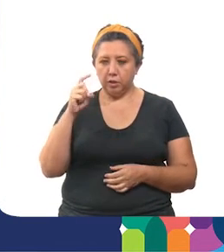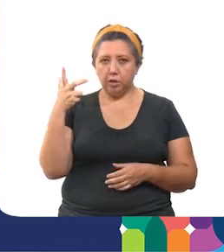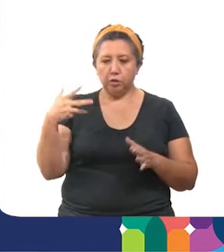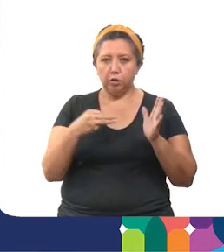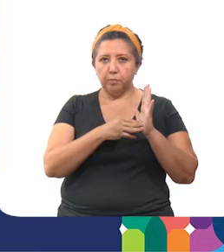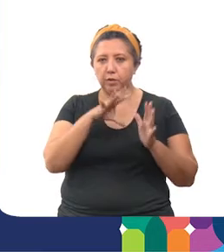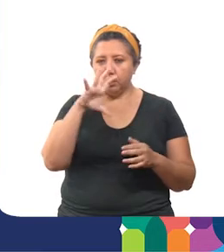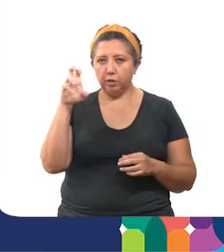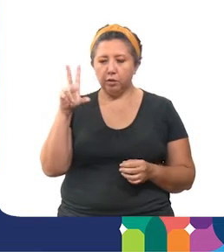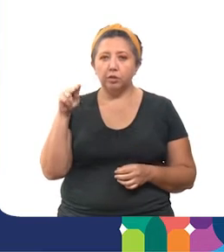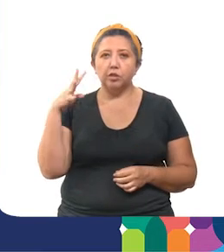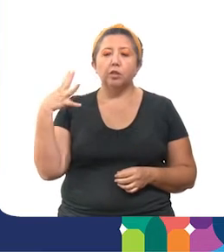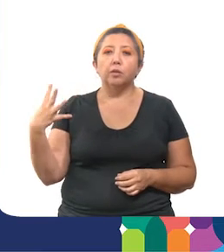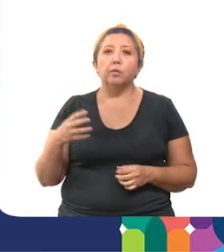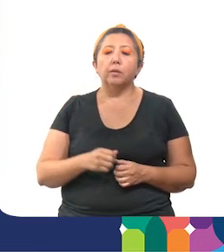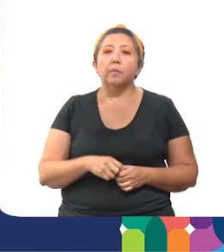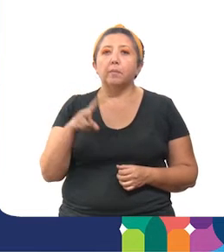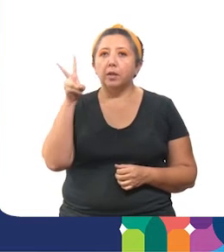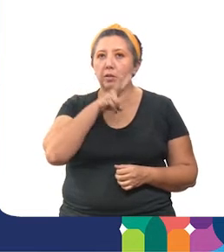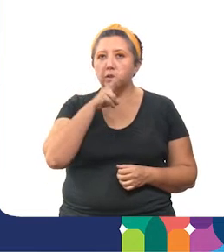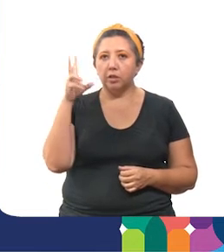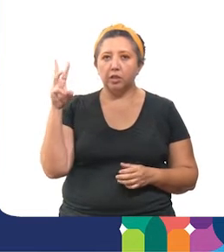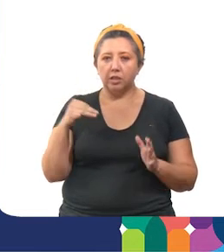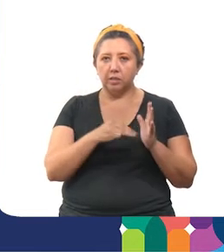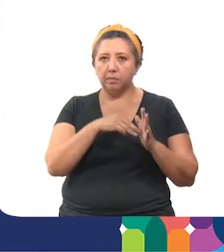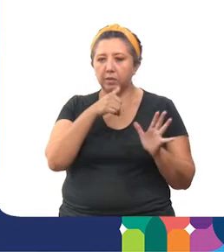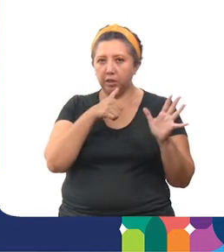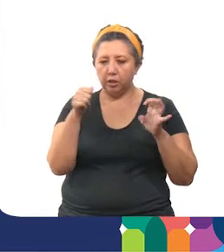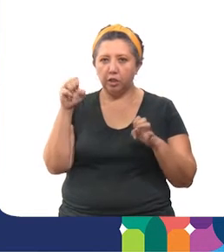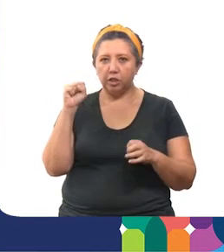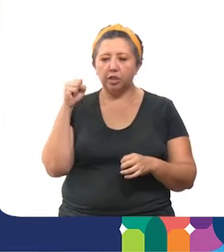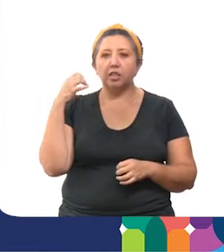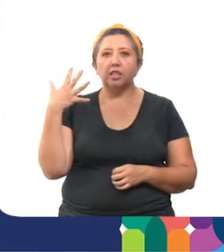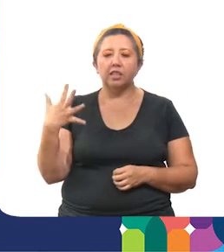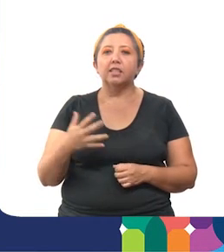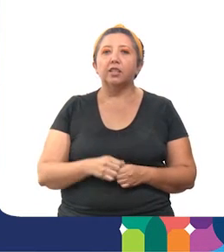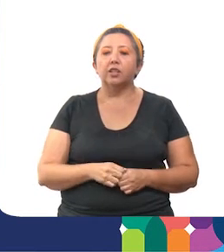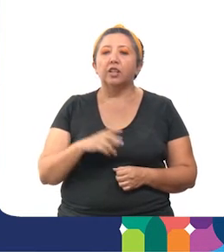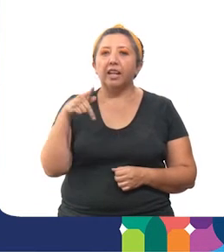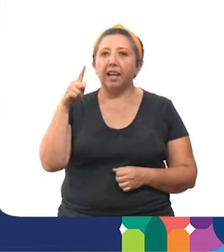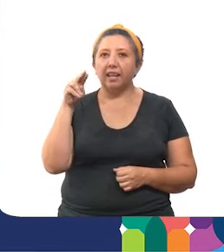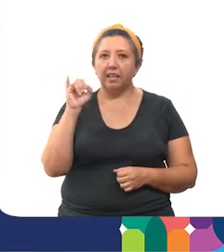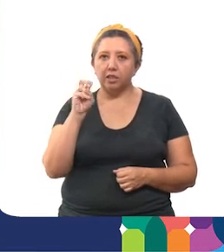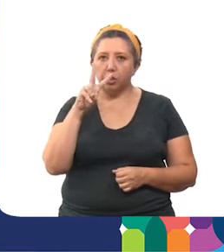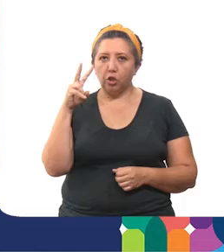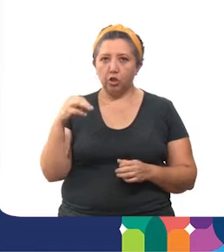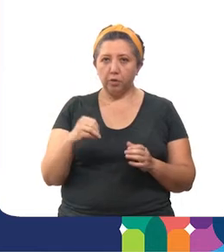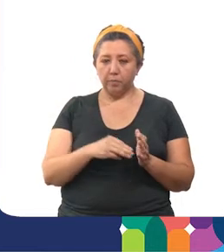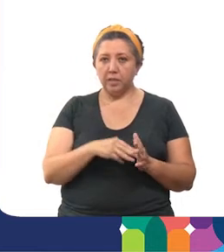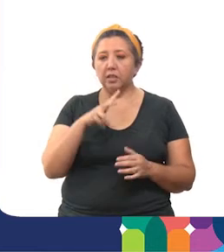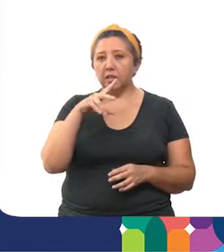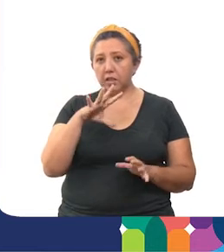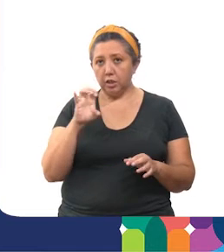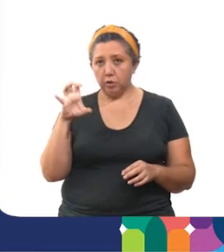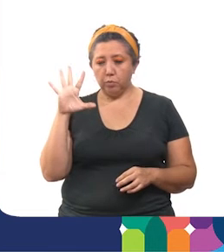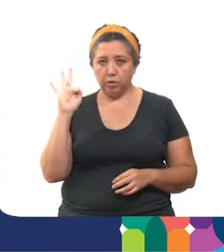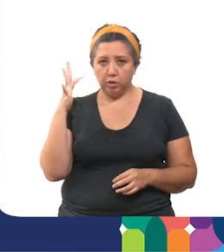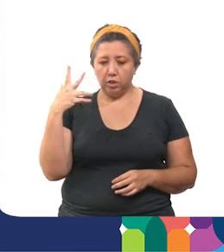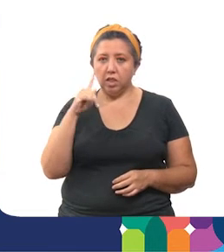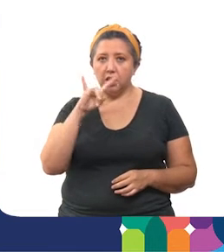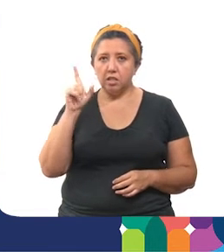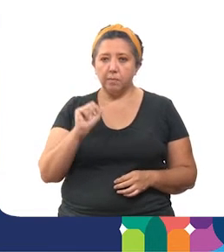con 38.584, Valladolid con 3.665, Canacín con 2.545,